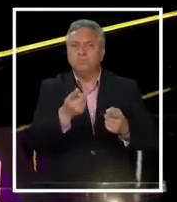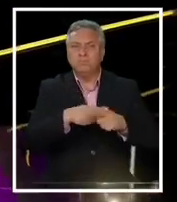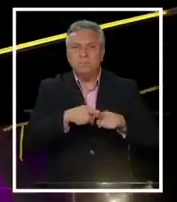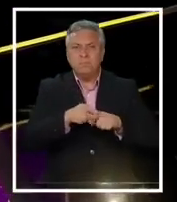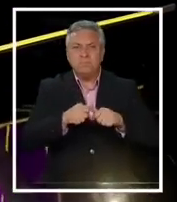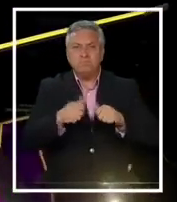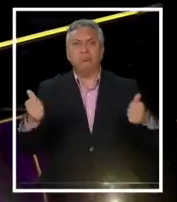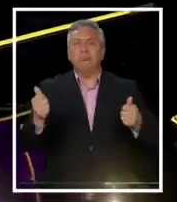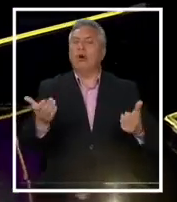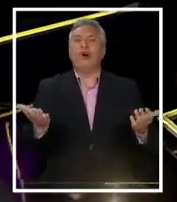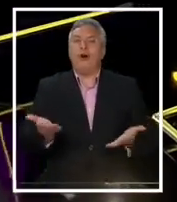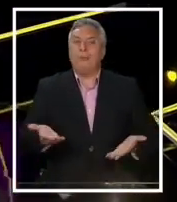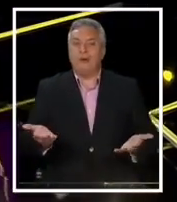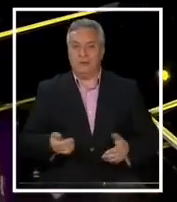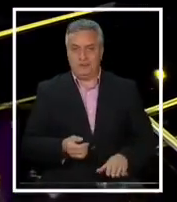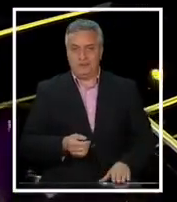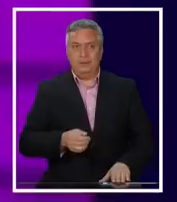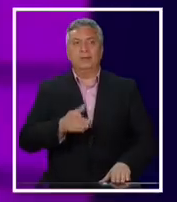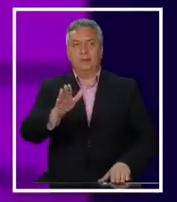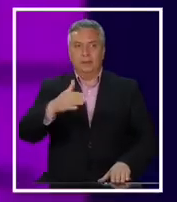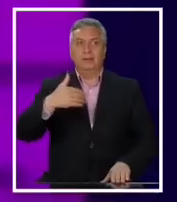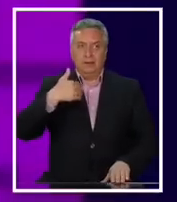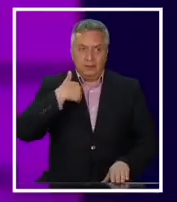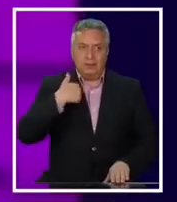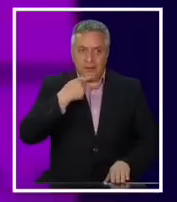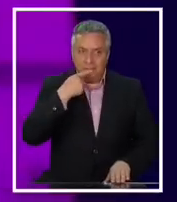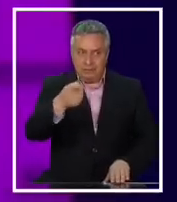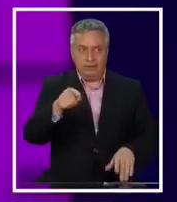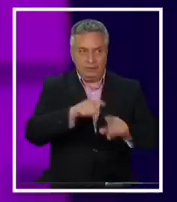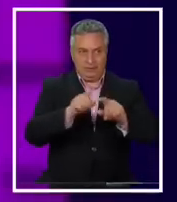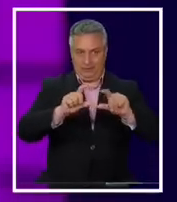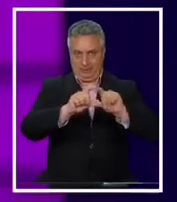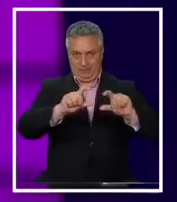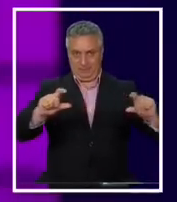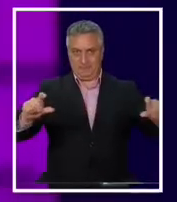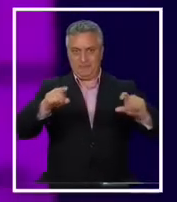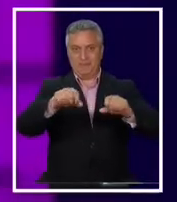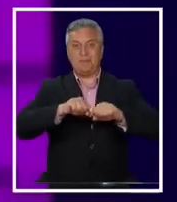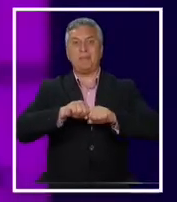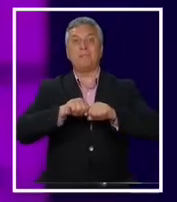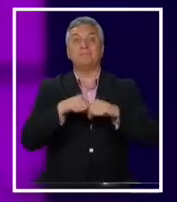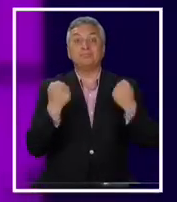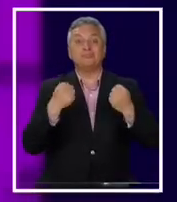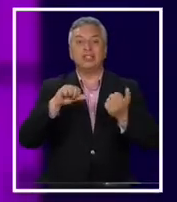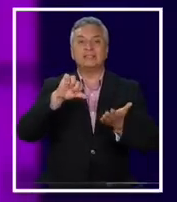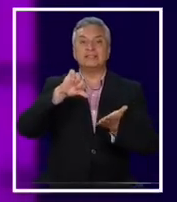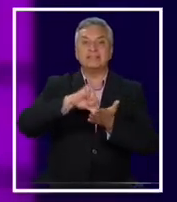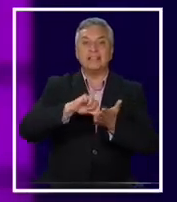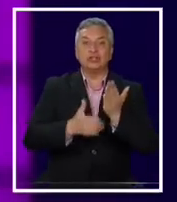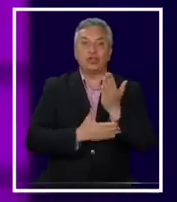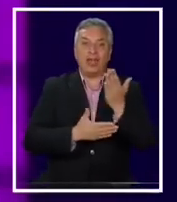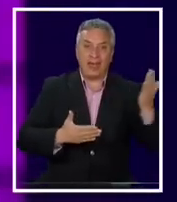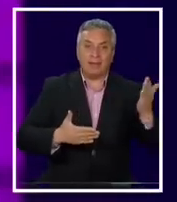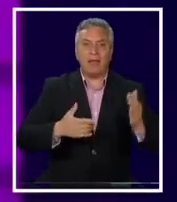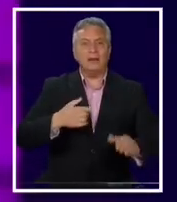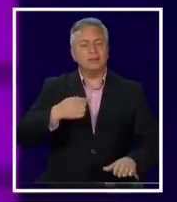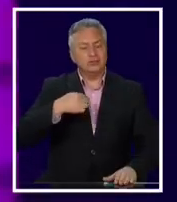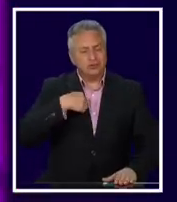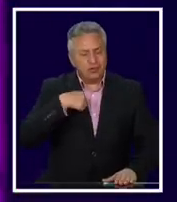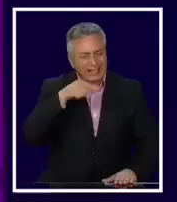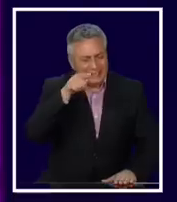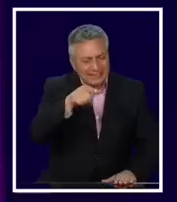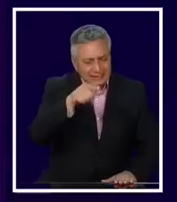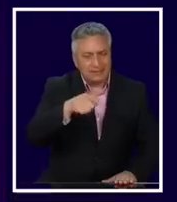estas fracturas? Yo quiero, ahí en el generador decía, la fractura de la centro izquierda. A eso apunto. Yo creo que